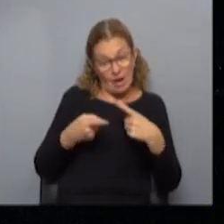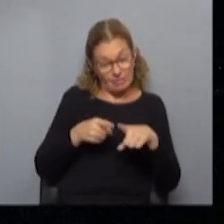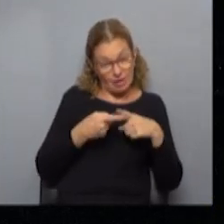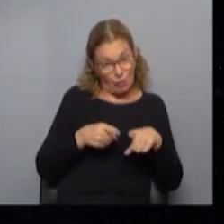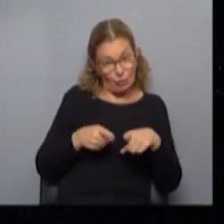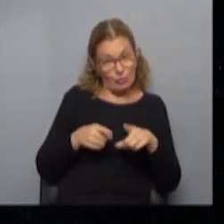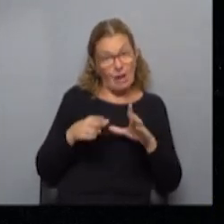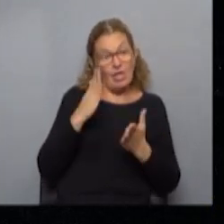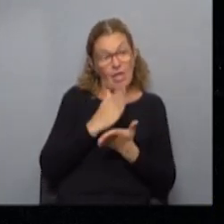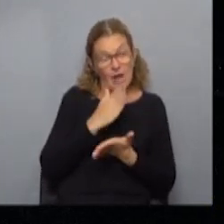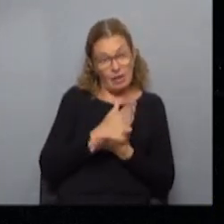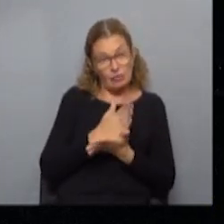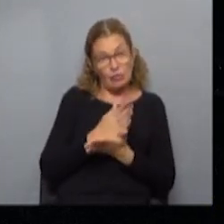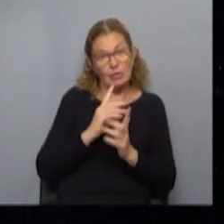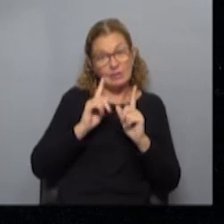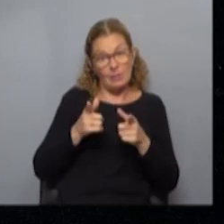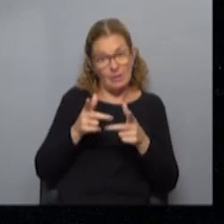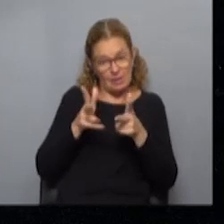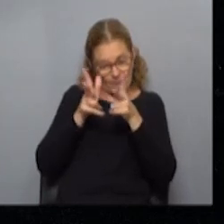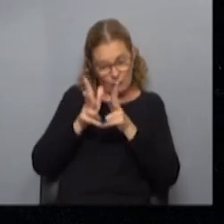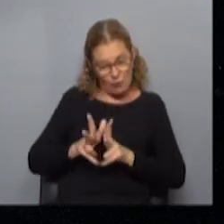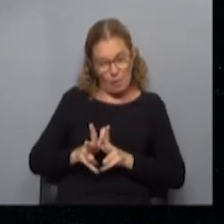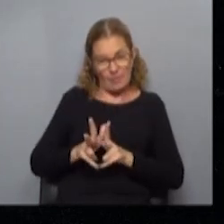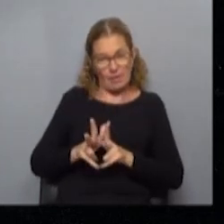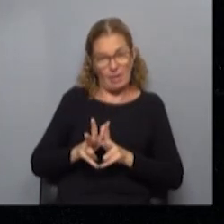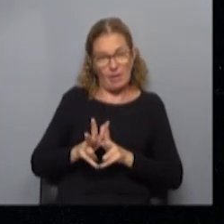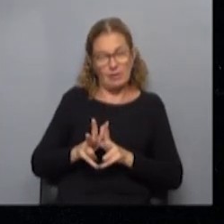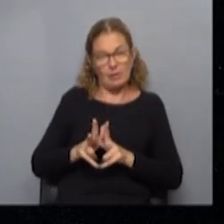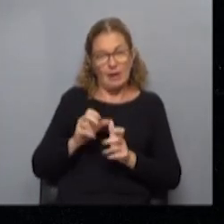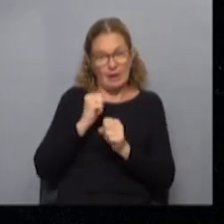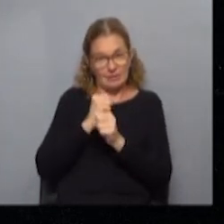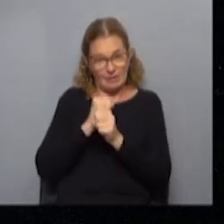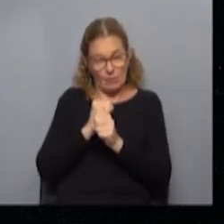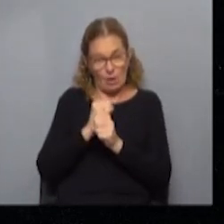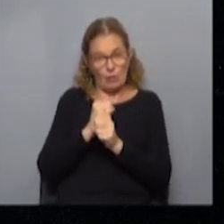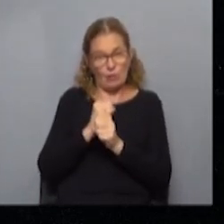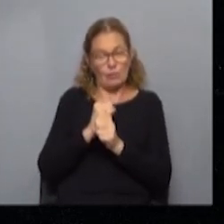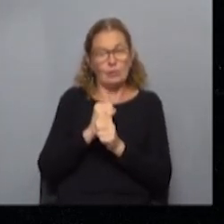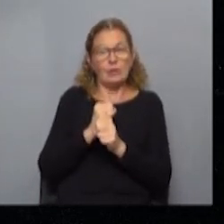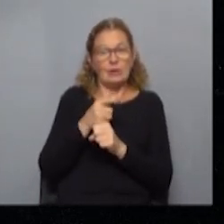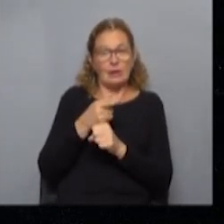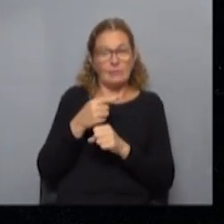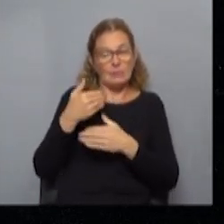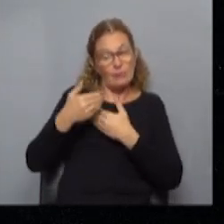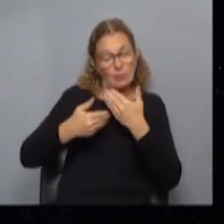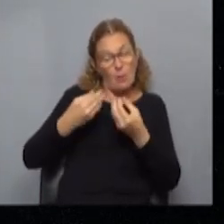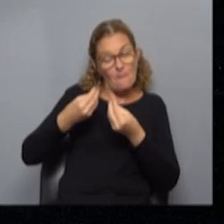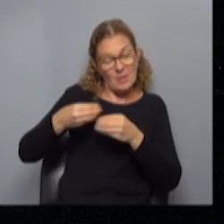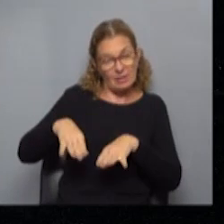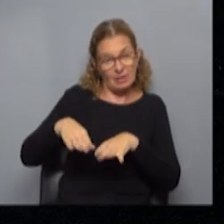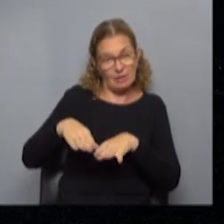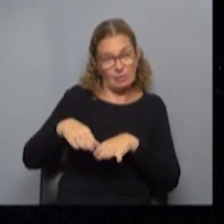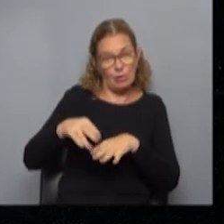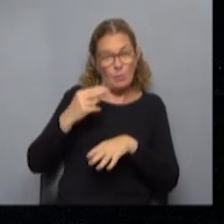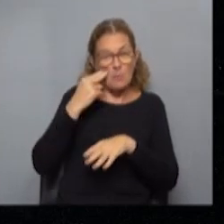derechos y de prolijidad en las en las formas y en las relaciones laborales que se han ido perdiendo en